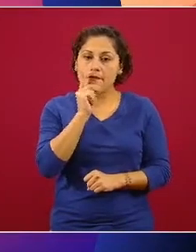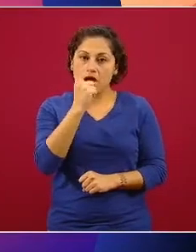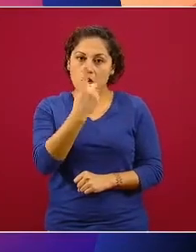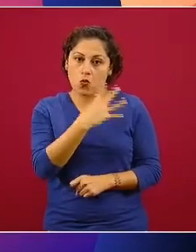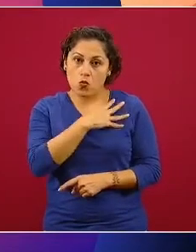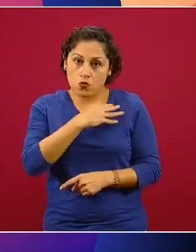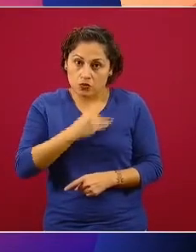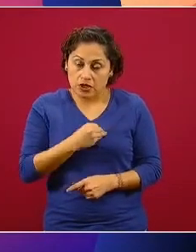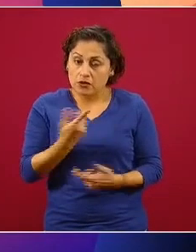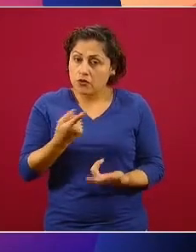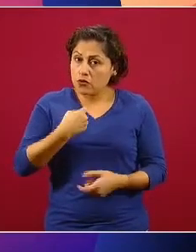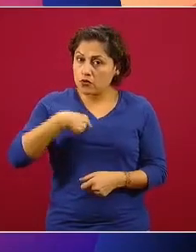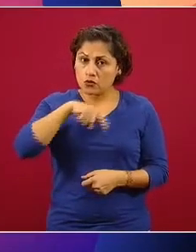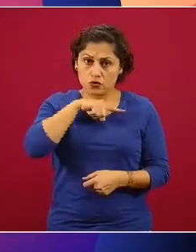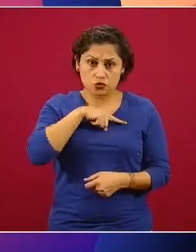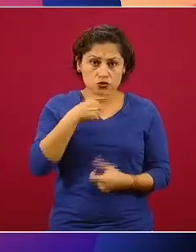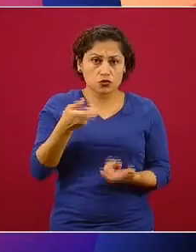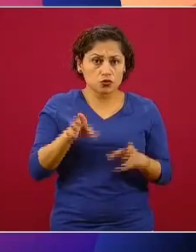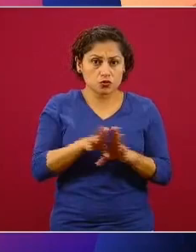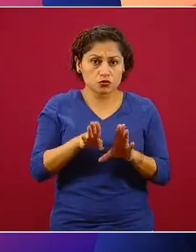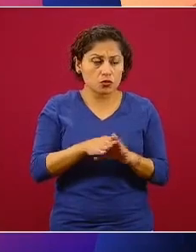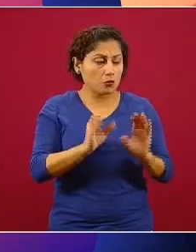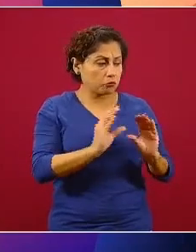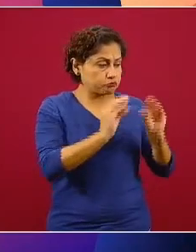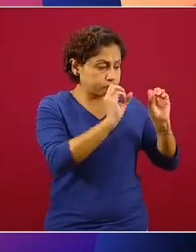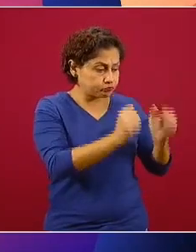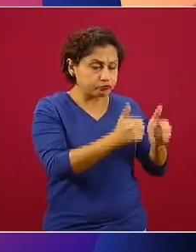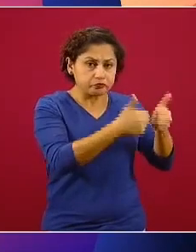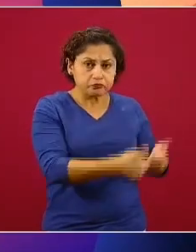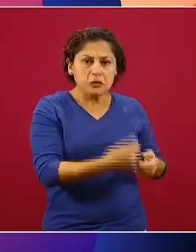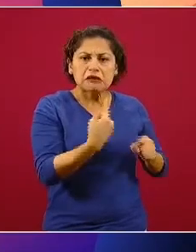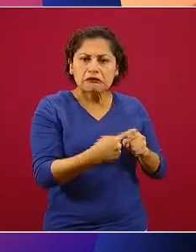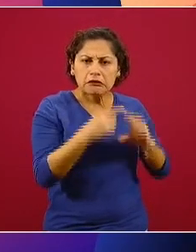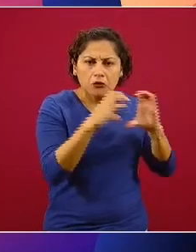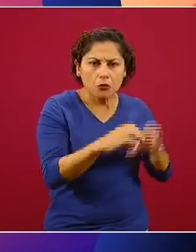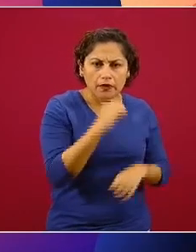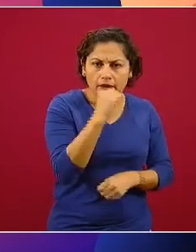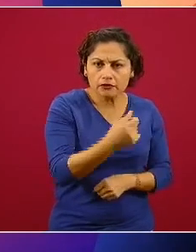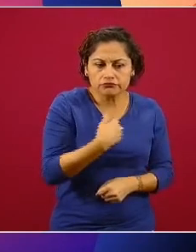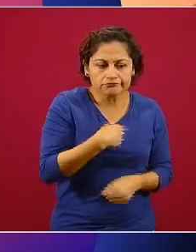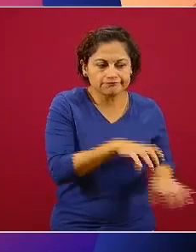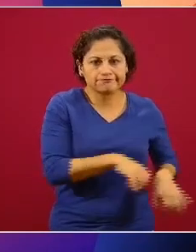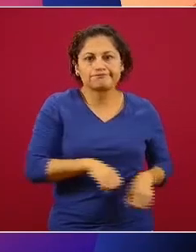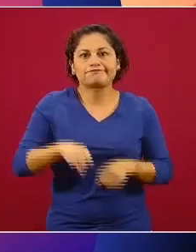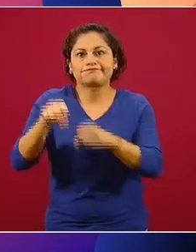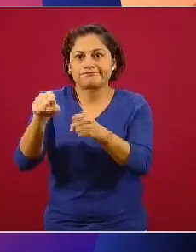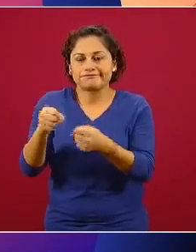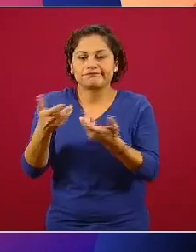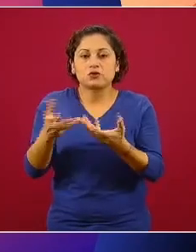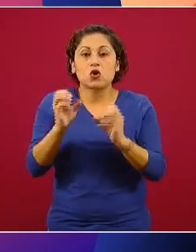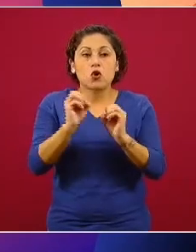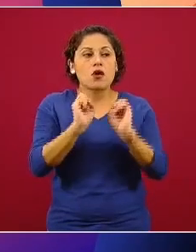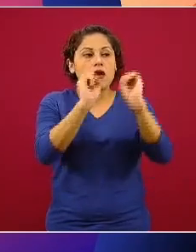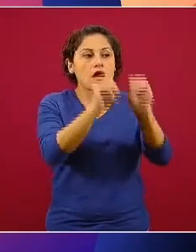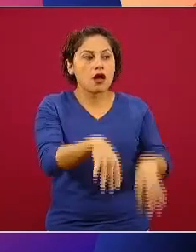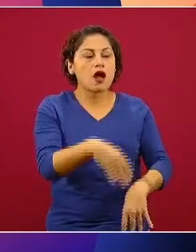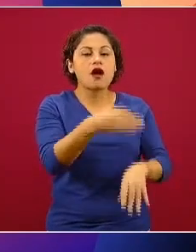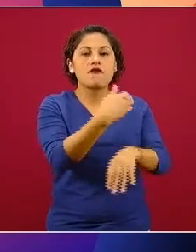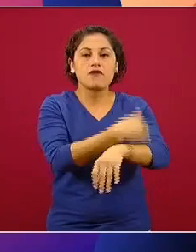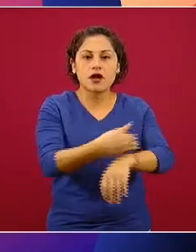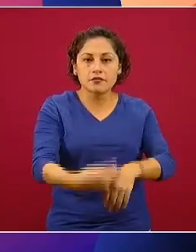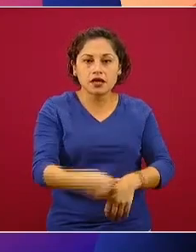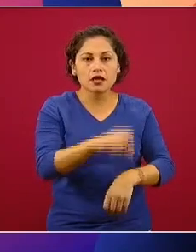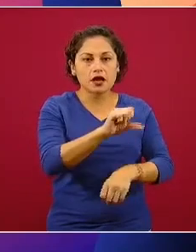que no los podemos dejar solos para ir a hacer las compras del supermercado, ni llevarles con algún familiar, ni alguna amistad, por prevención de salud.